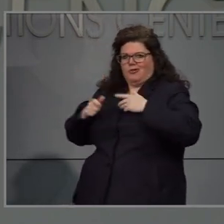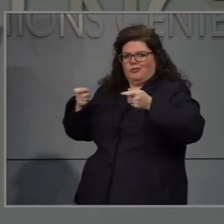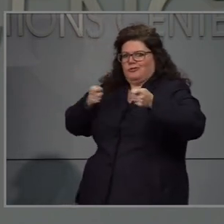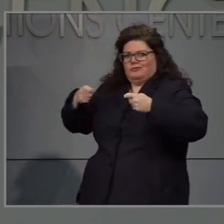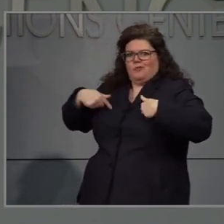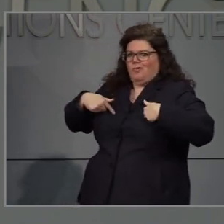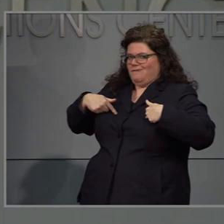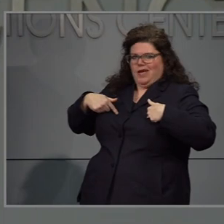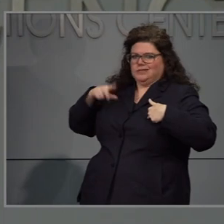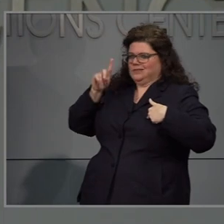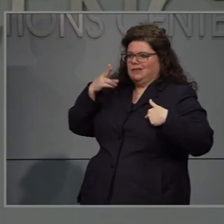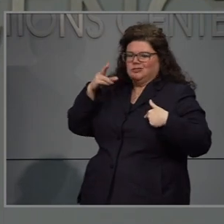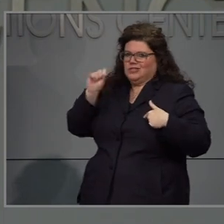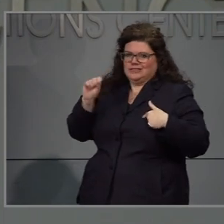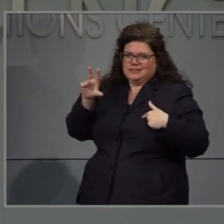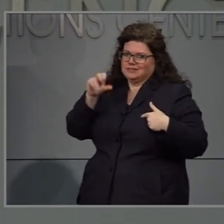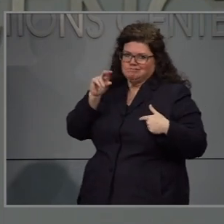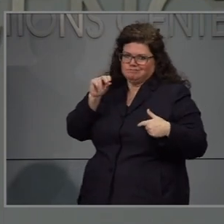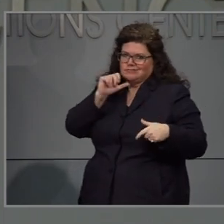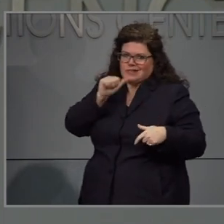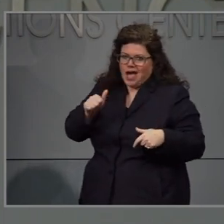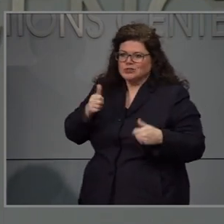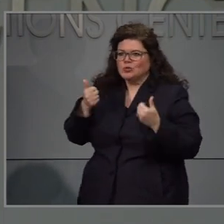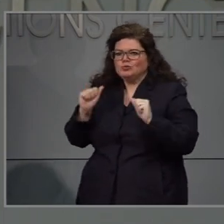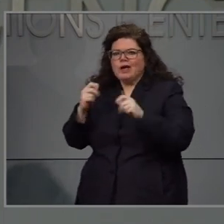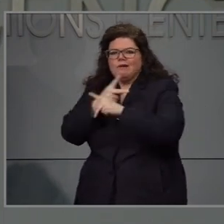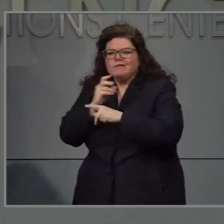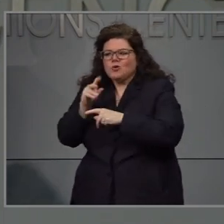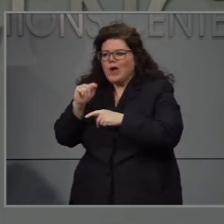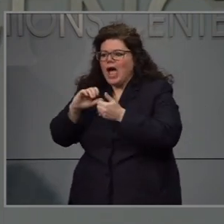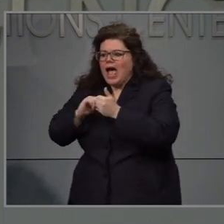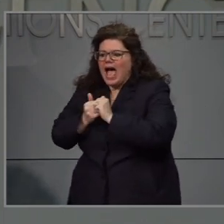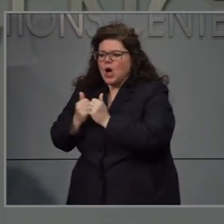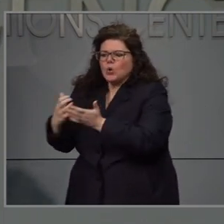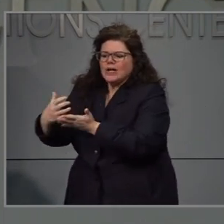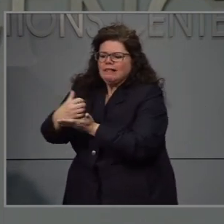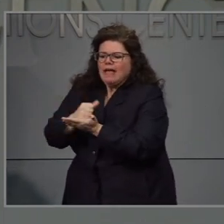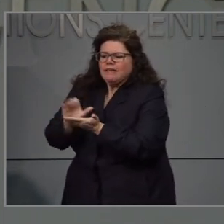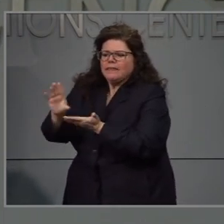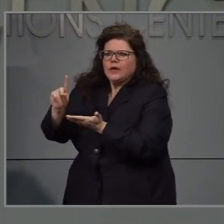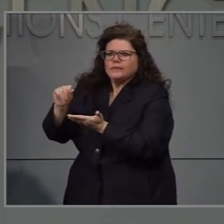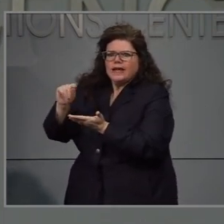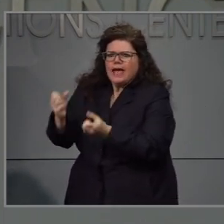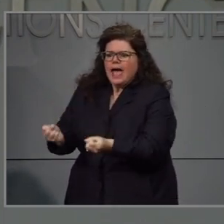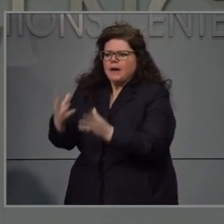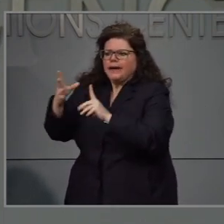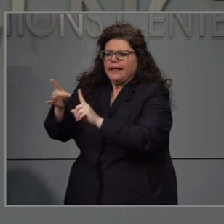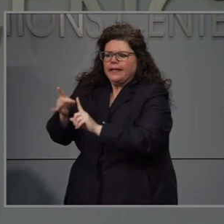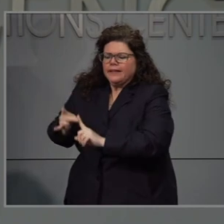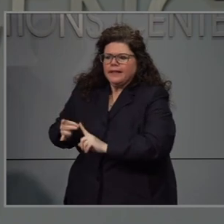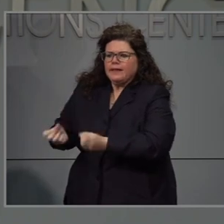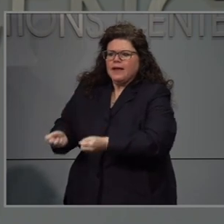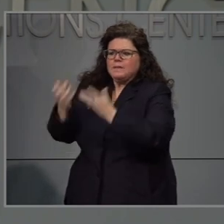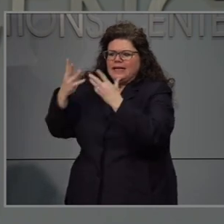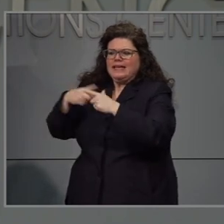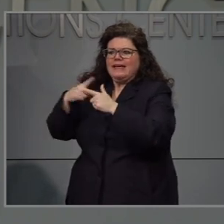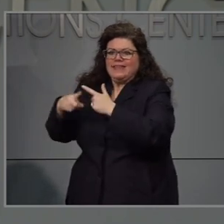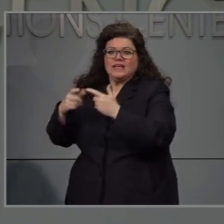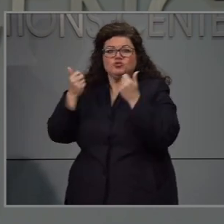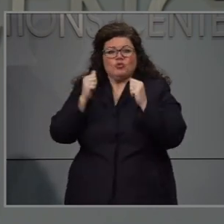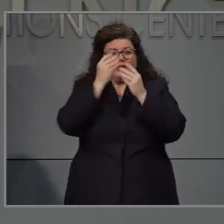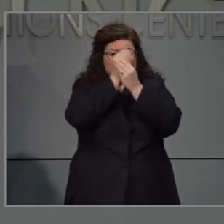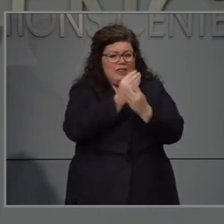y de HHS no les no les exigen que se reporten a esto, pero les pedimos que nos den la